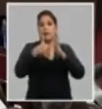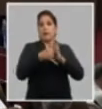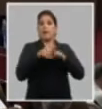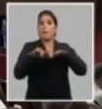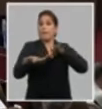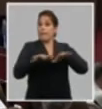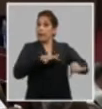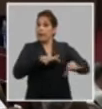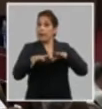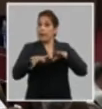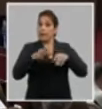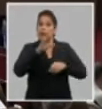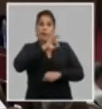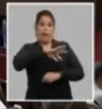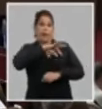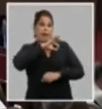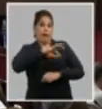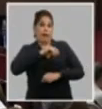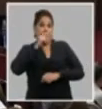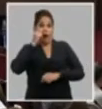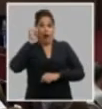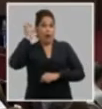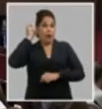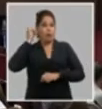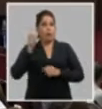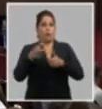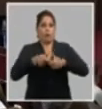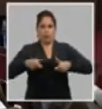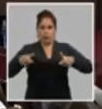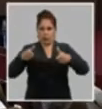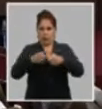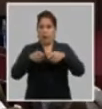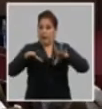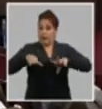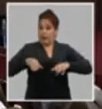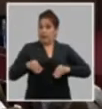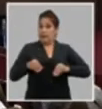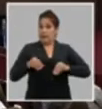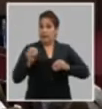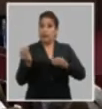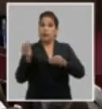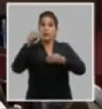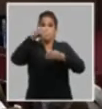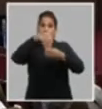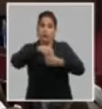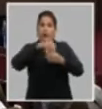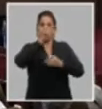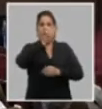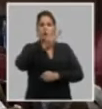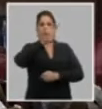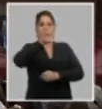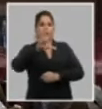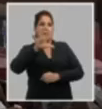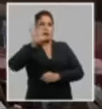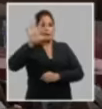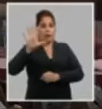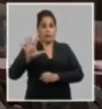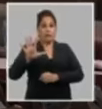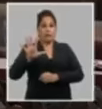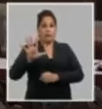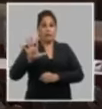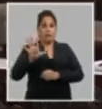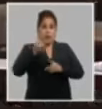de preparación de los delegados a este congreso aceptándose incorporar 255